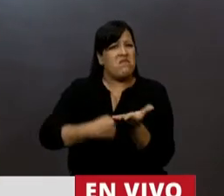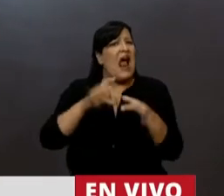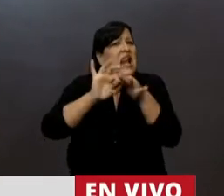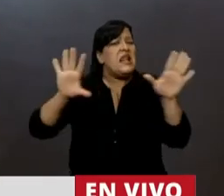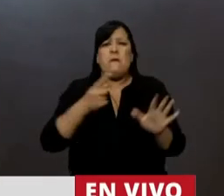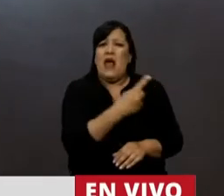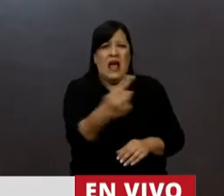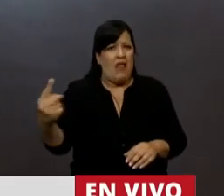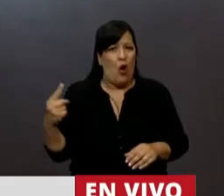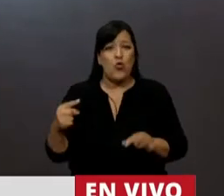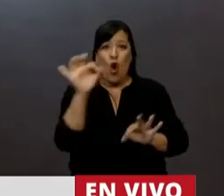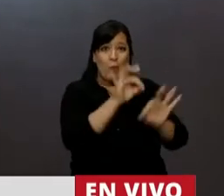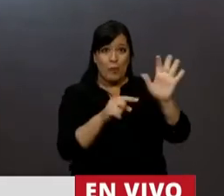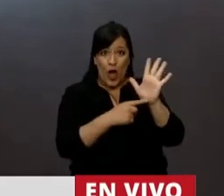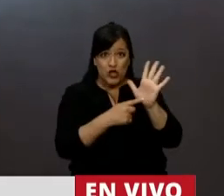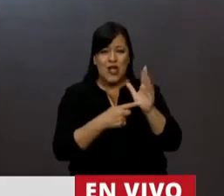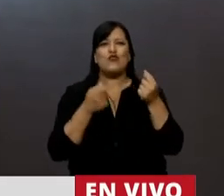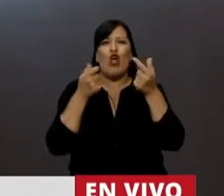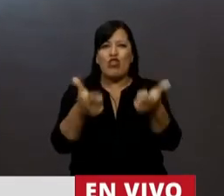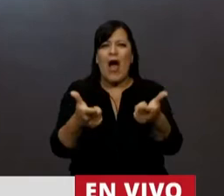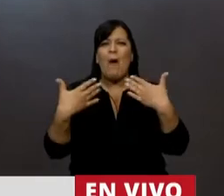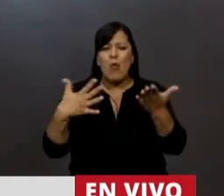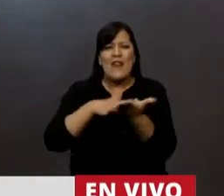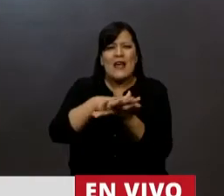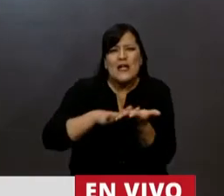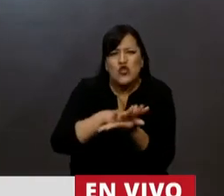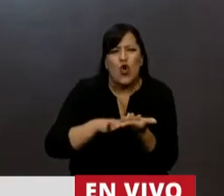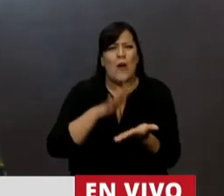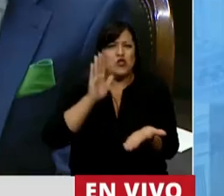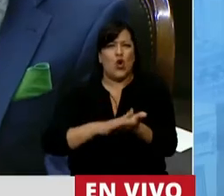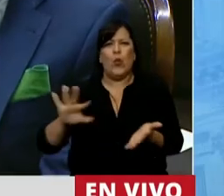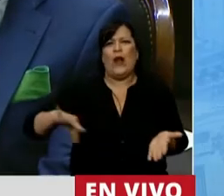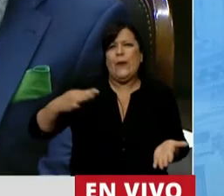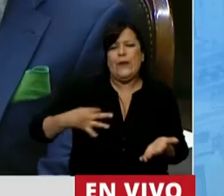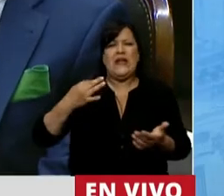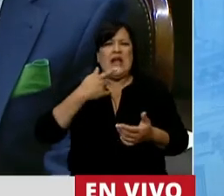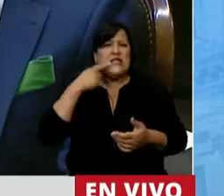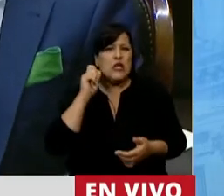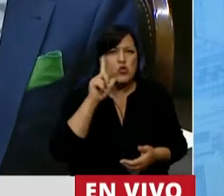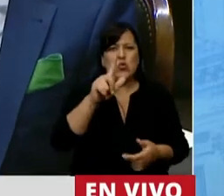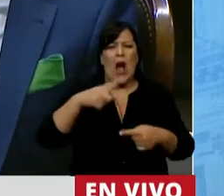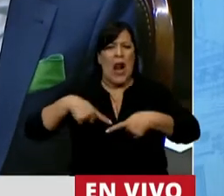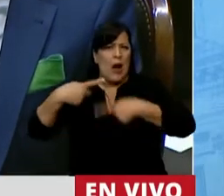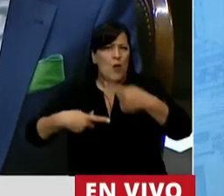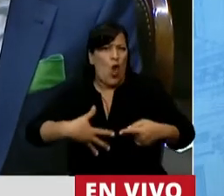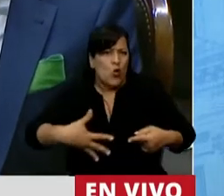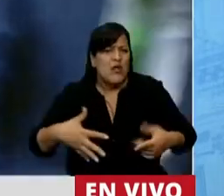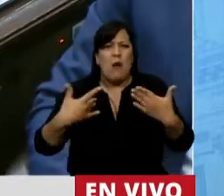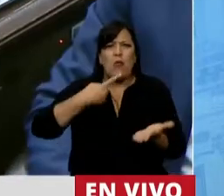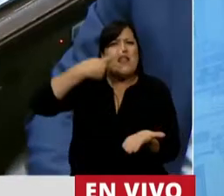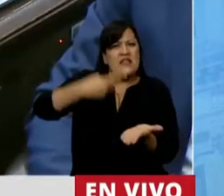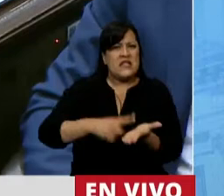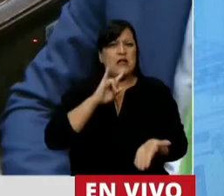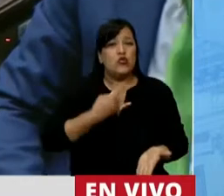que nos permite resolver sobre nuestra vida sexual y reproductiva, pero saben cómo?